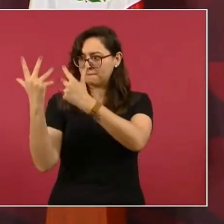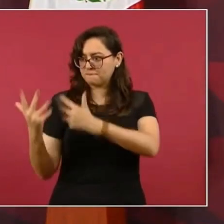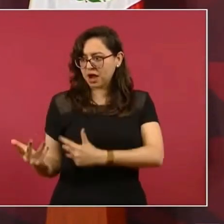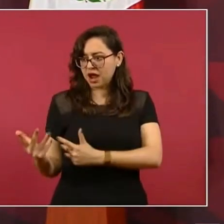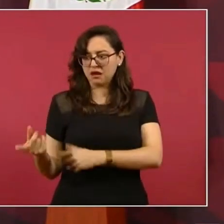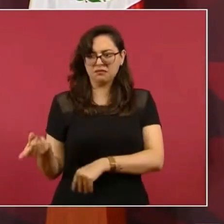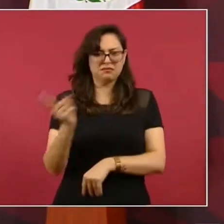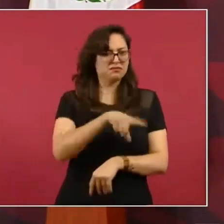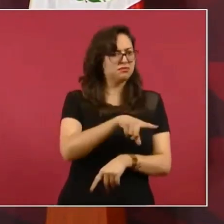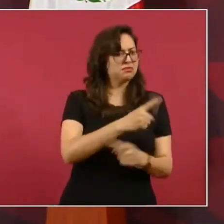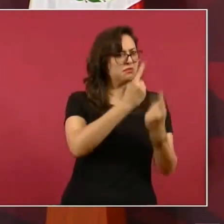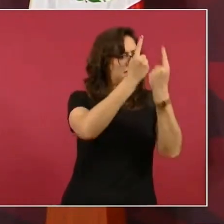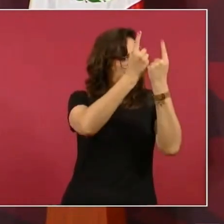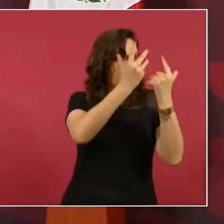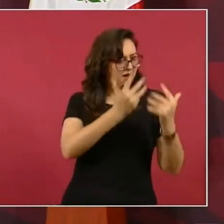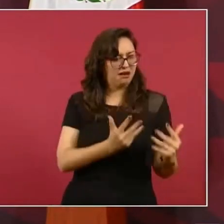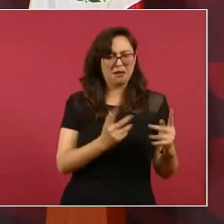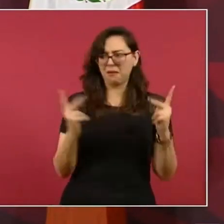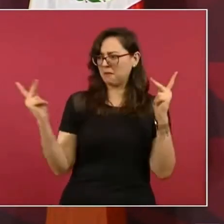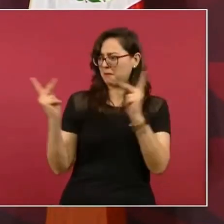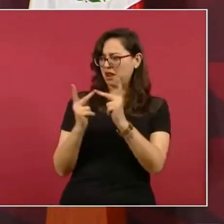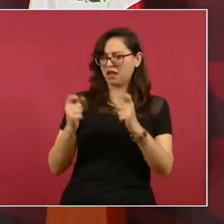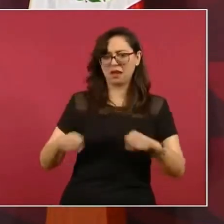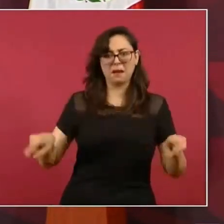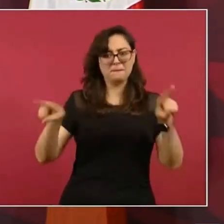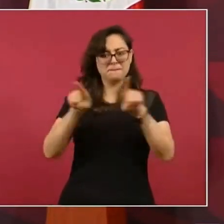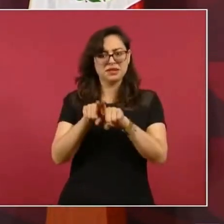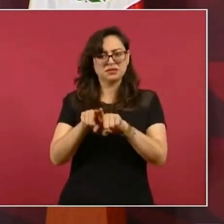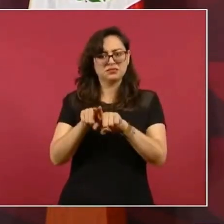Y transporte. Que era la que manejaba antes.